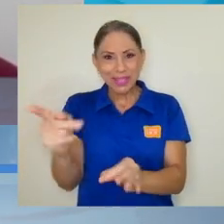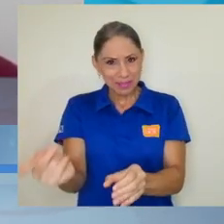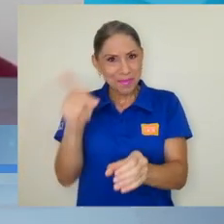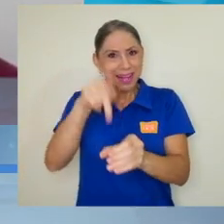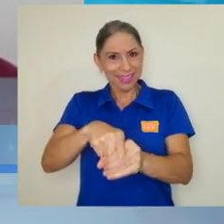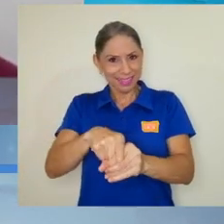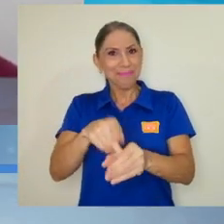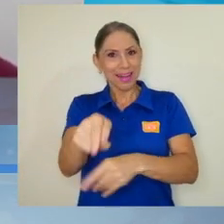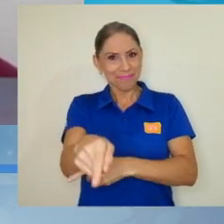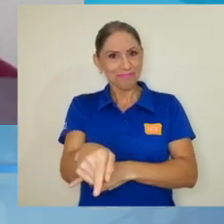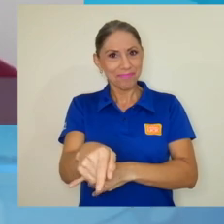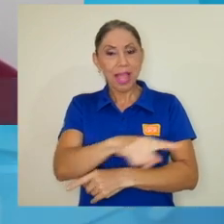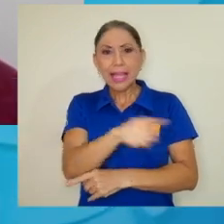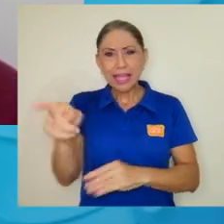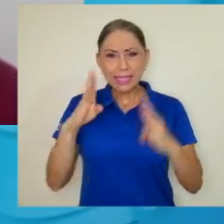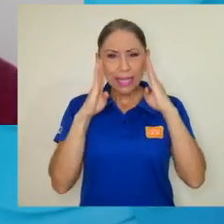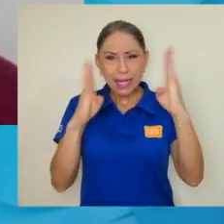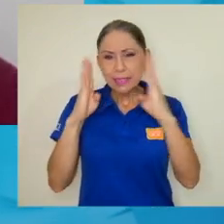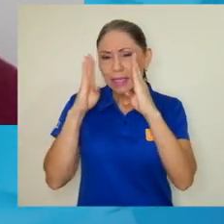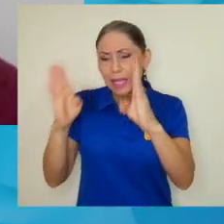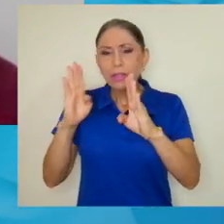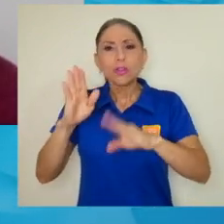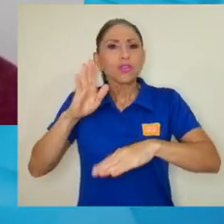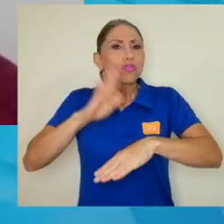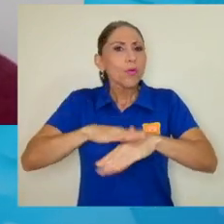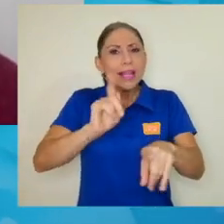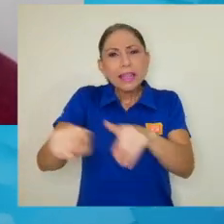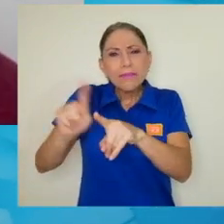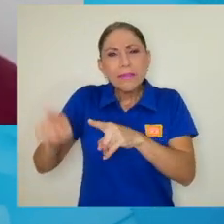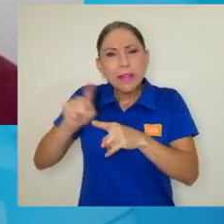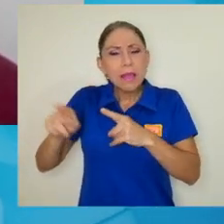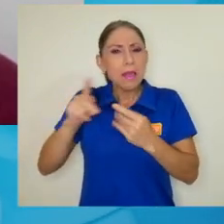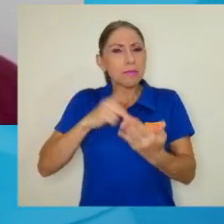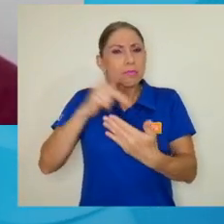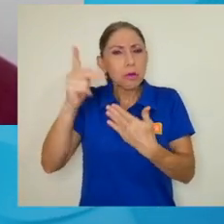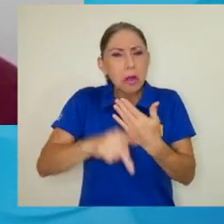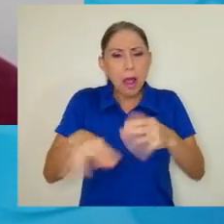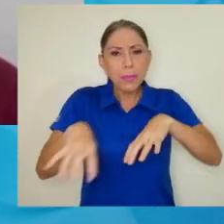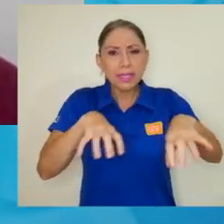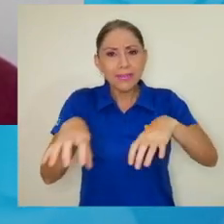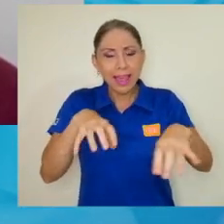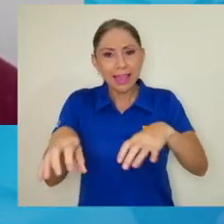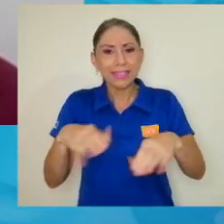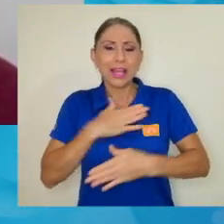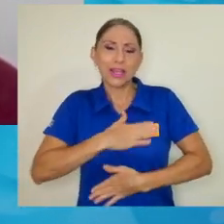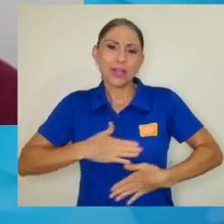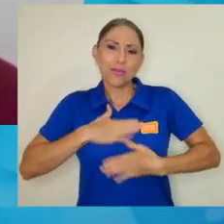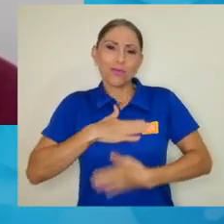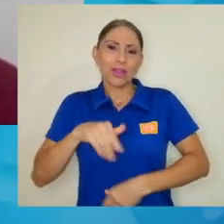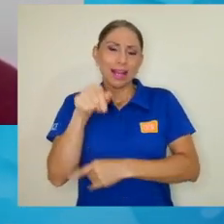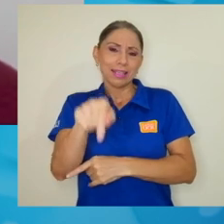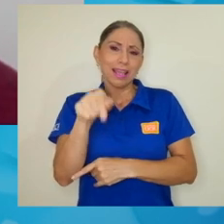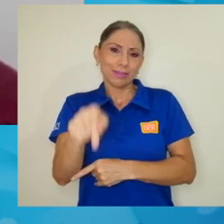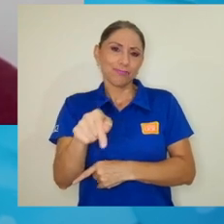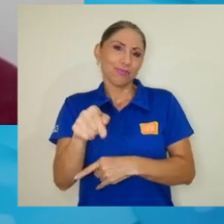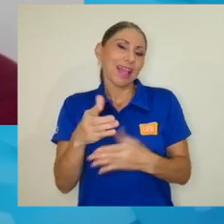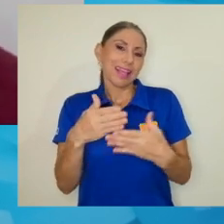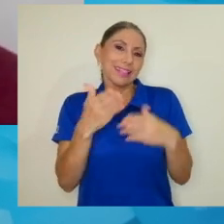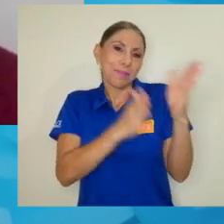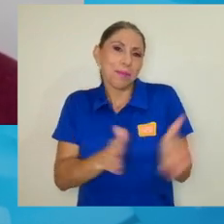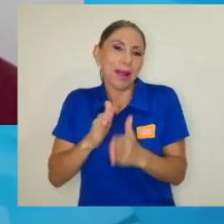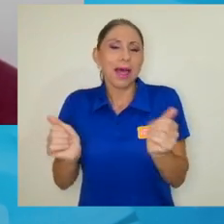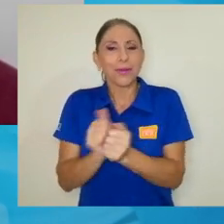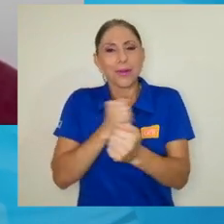a participar, a estar al tanto de la programación y a disfrutar de esos espacios organizados con mucho